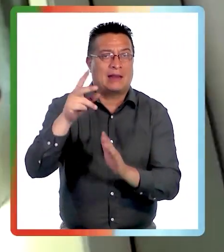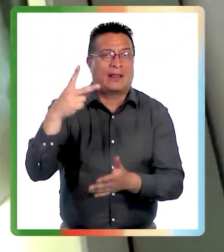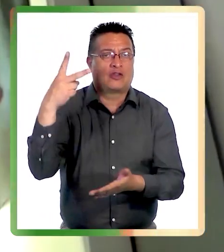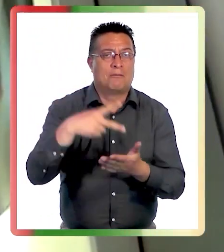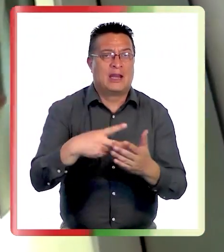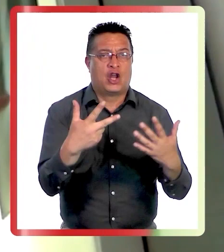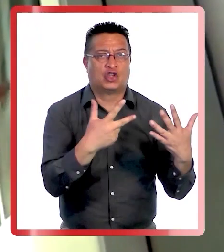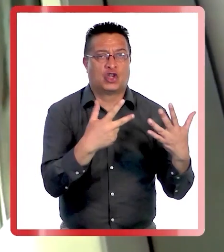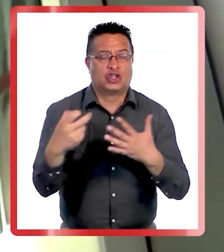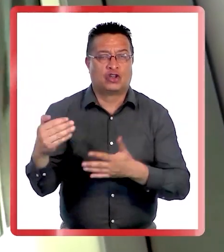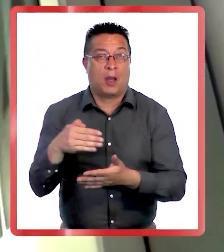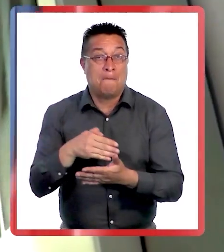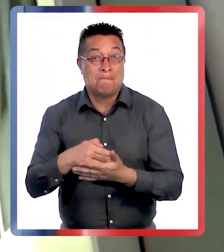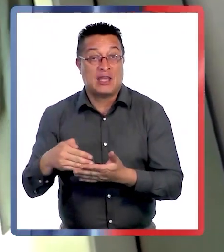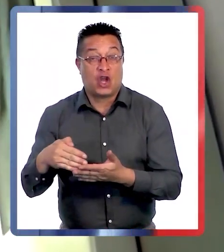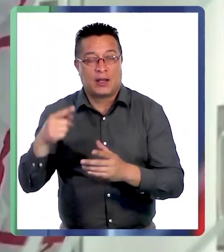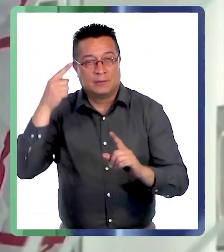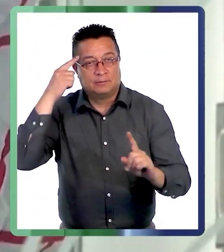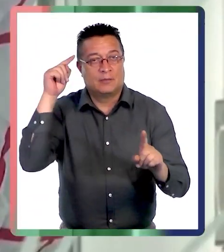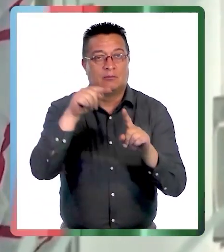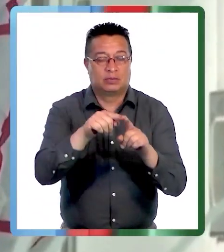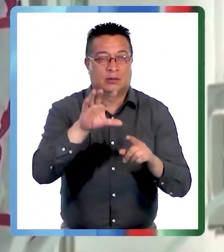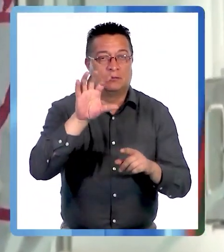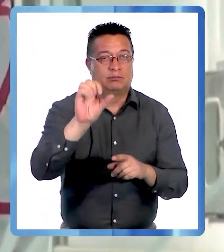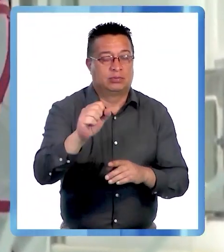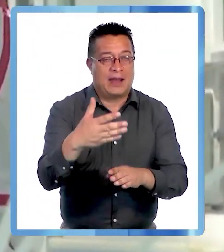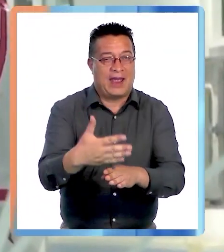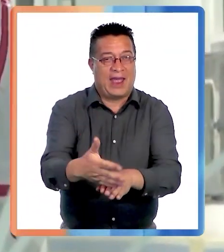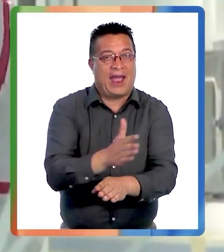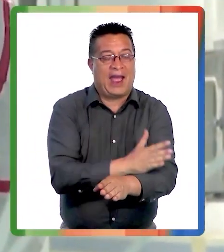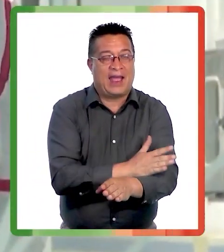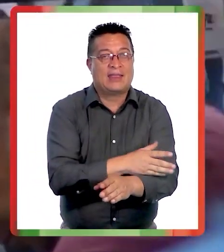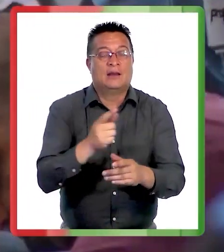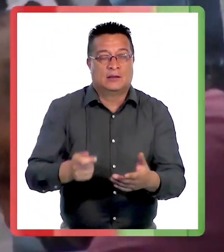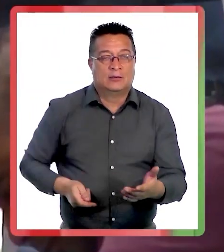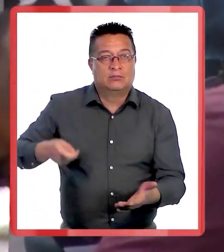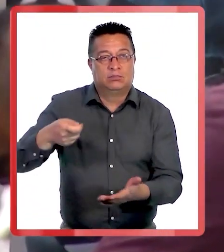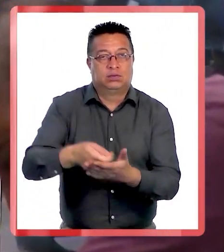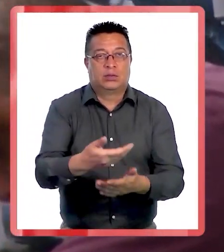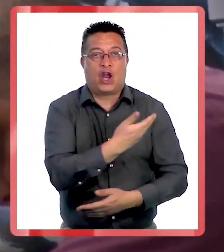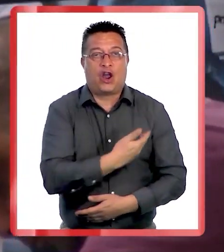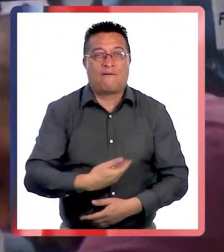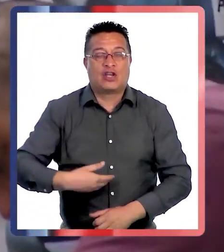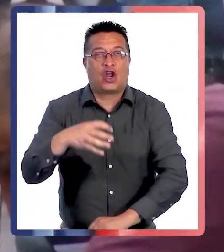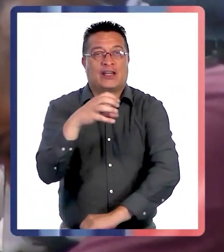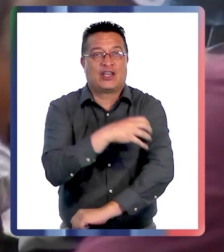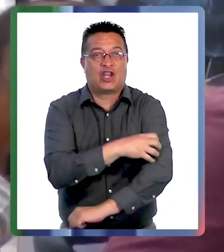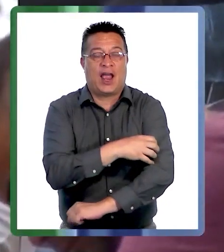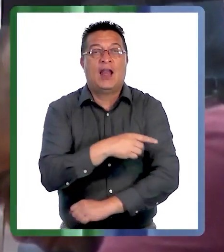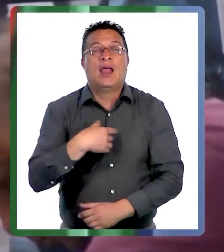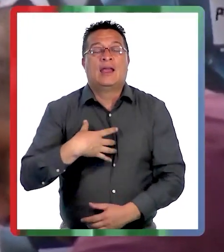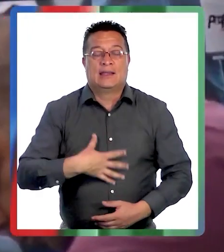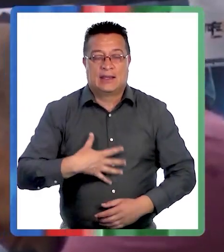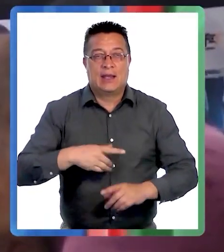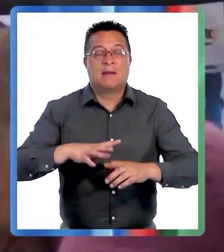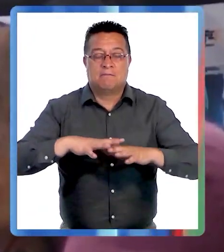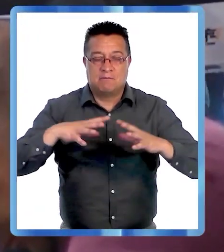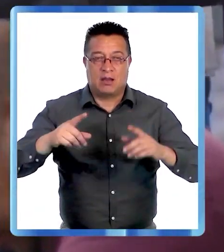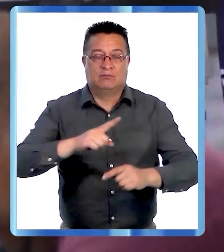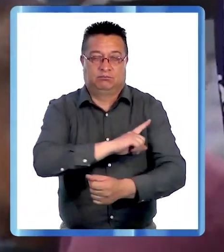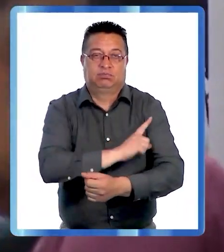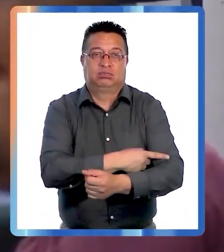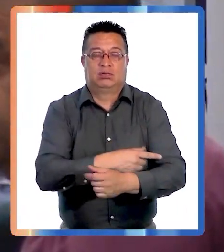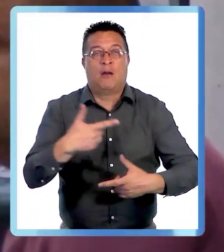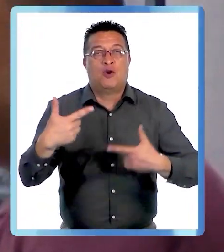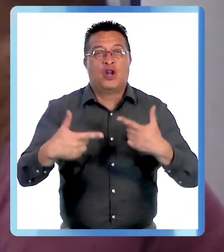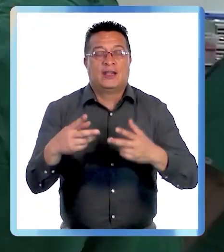que supera los 2.800 millones de pesos destinados a la detección temprana financiados por el gobierno regional, se espera fortalecer